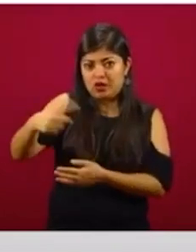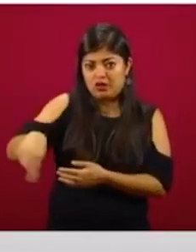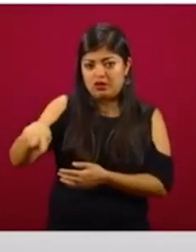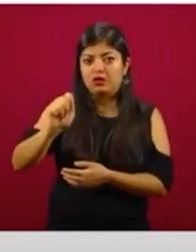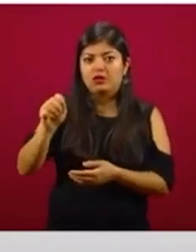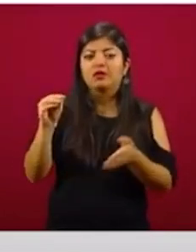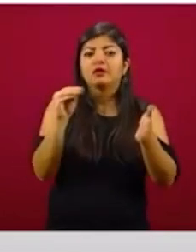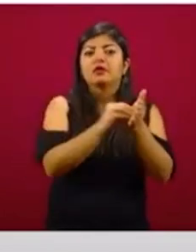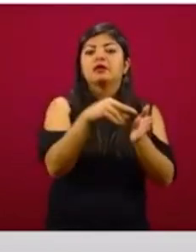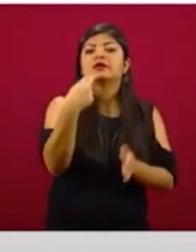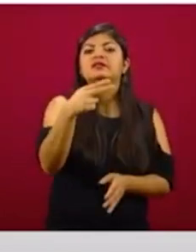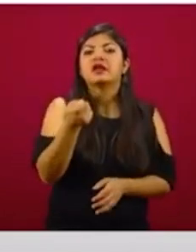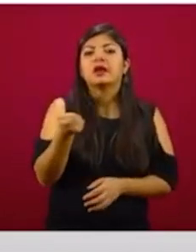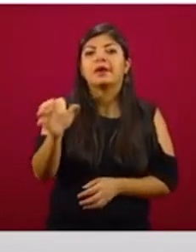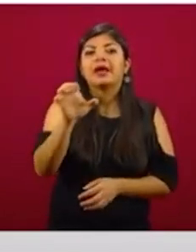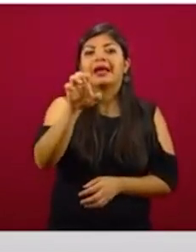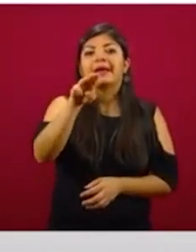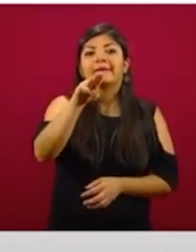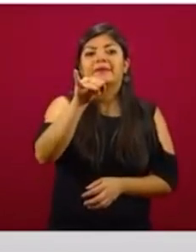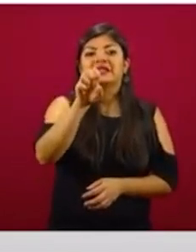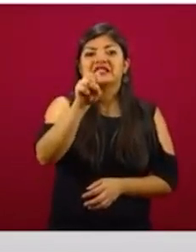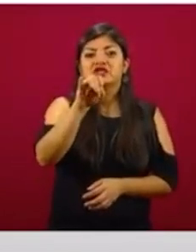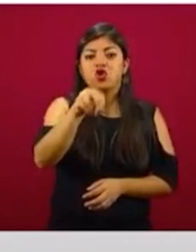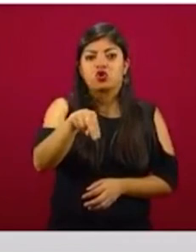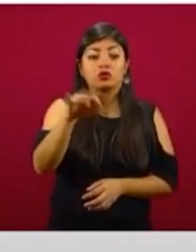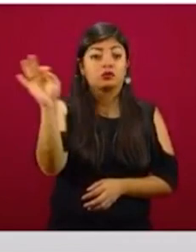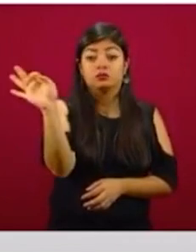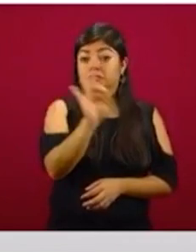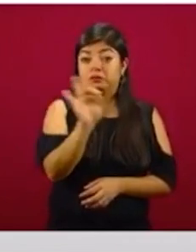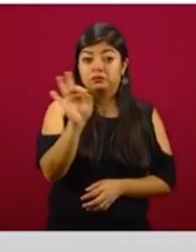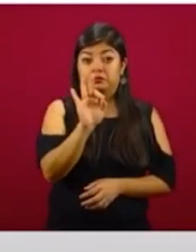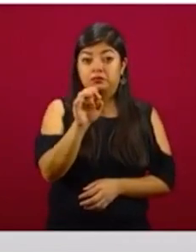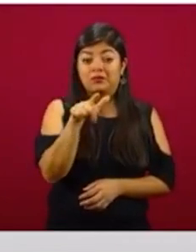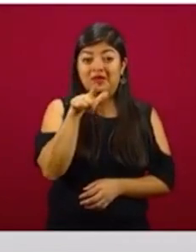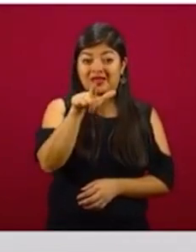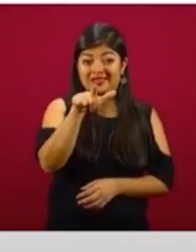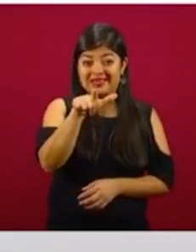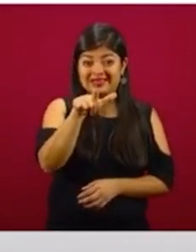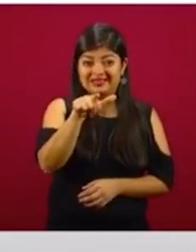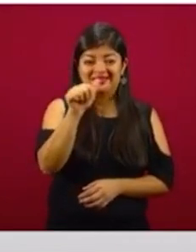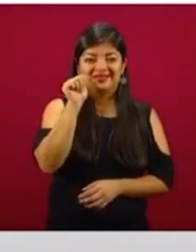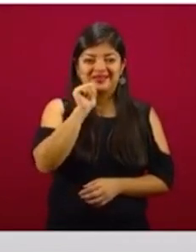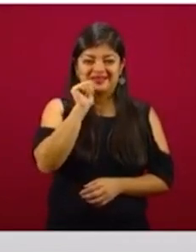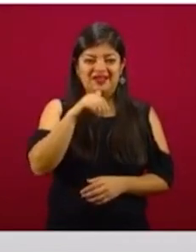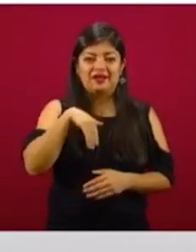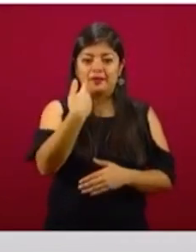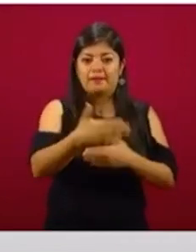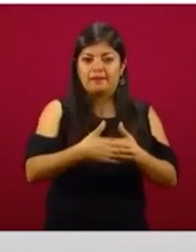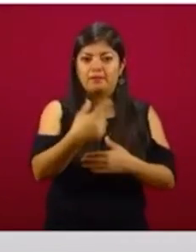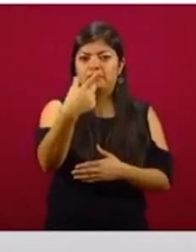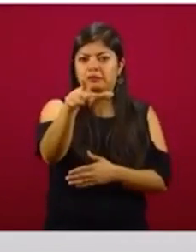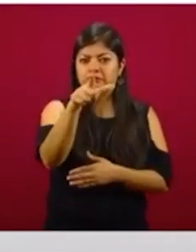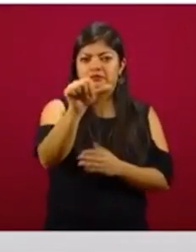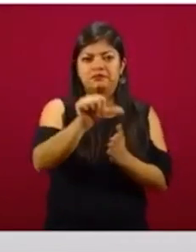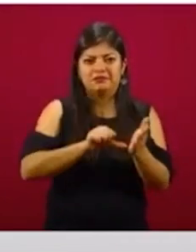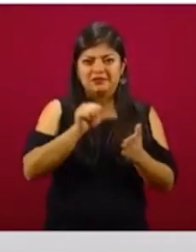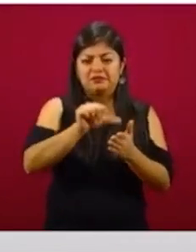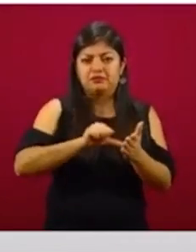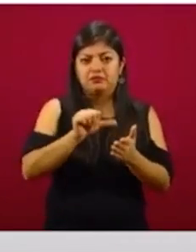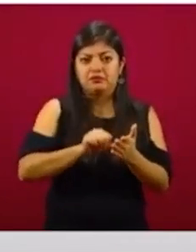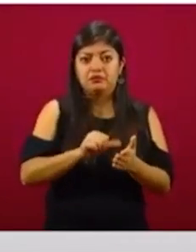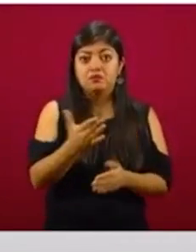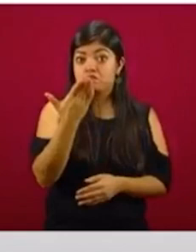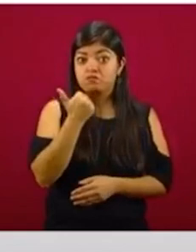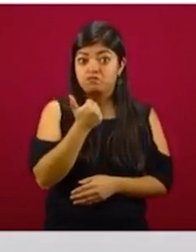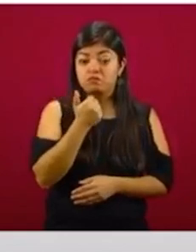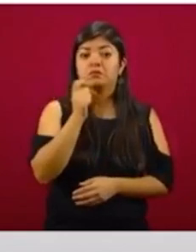emisión. Si esa emisión no se paga en tiempo, es decir, a más tardar el día 17 del mes inmediato posterior, entonces se genera un